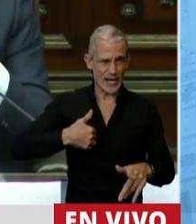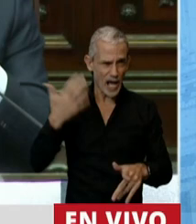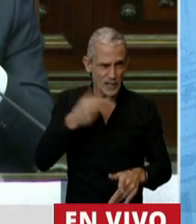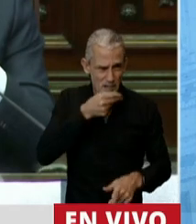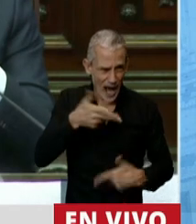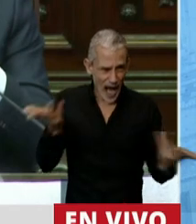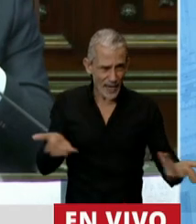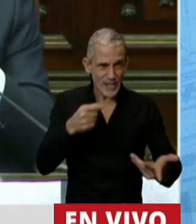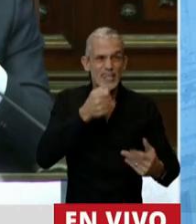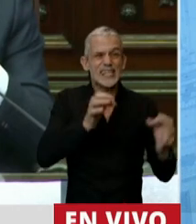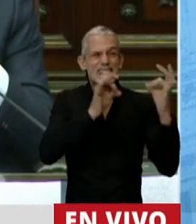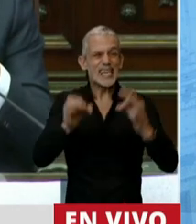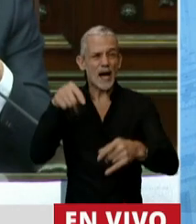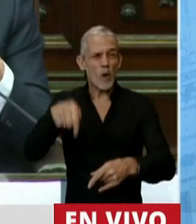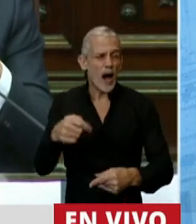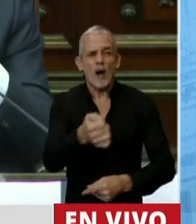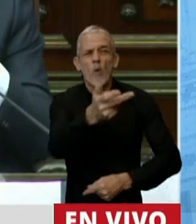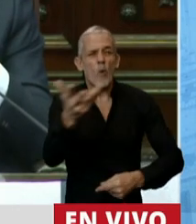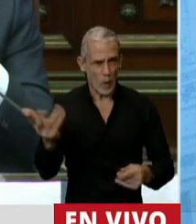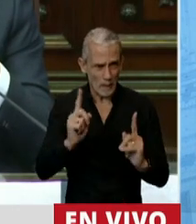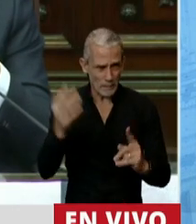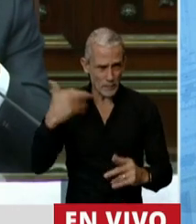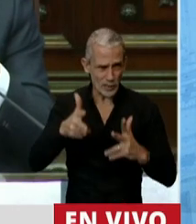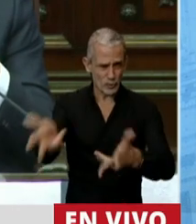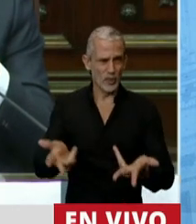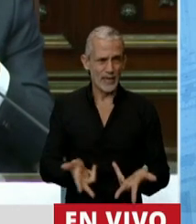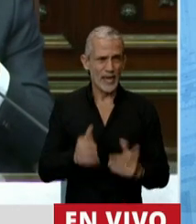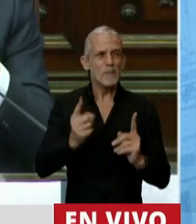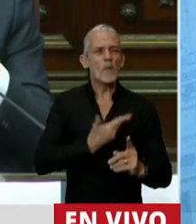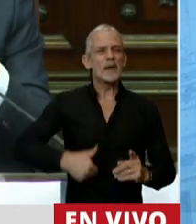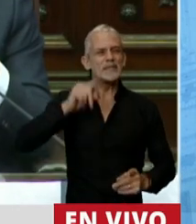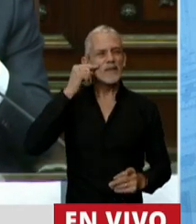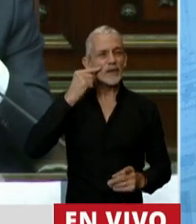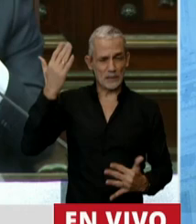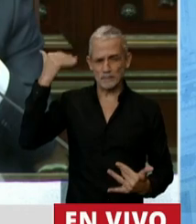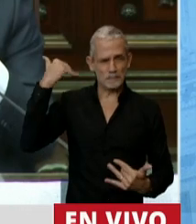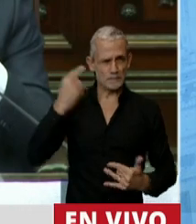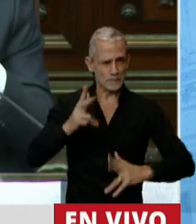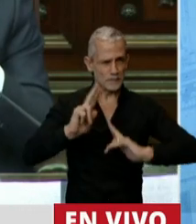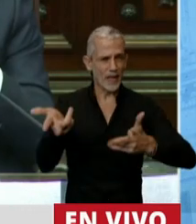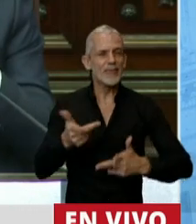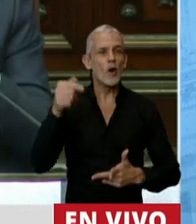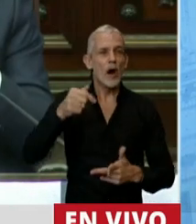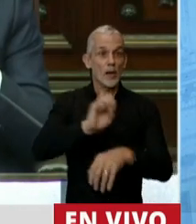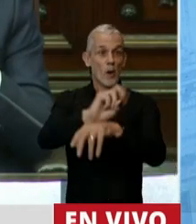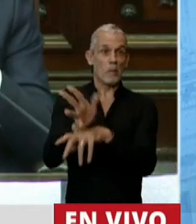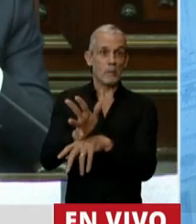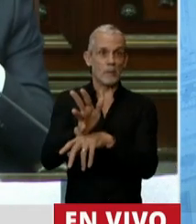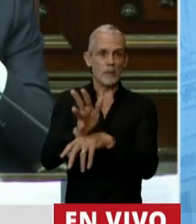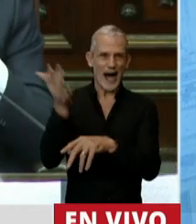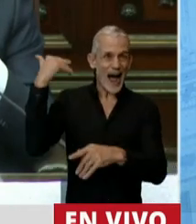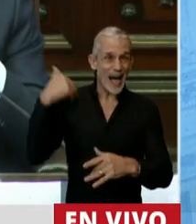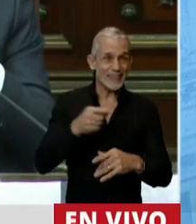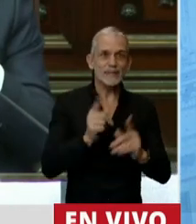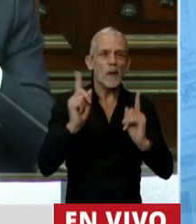Porque si no, no hubiésemos llegado a tener los números que tuvimos. Porque acá, como dijo el presidente el otro día, pasó una pandemia sin virus.